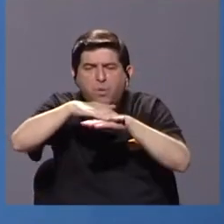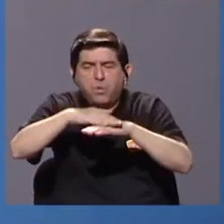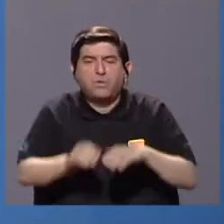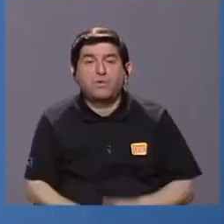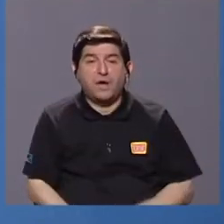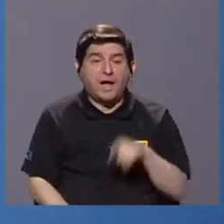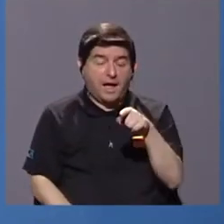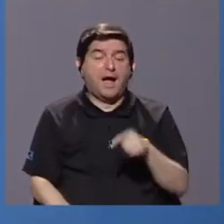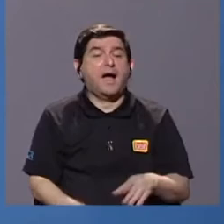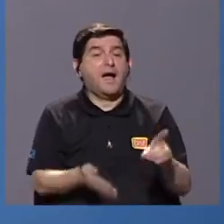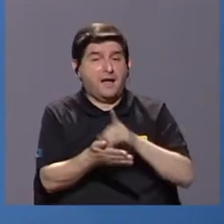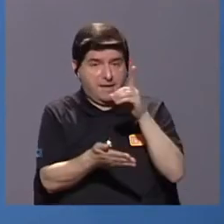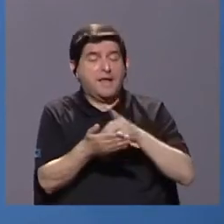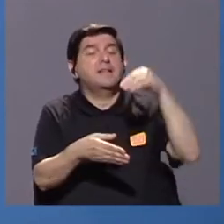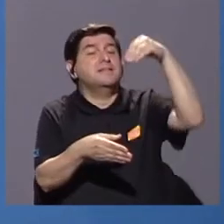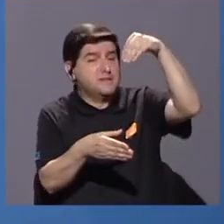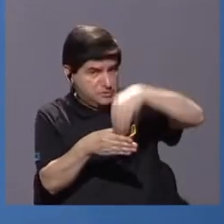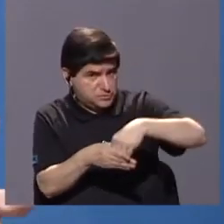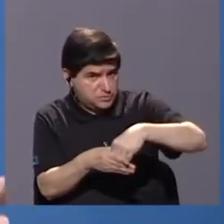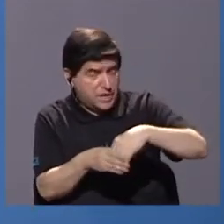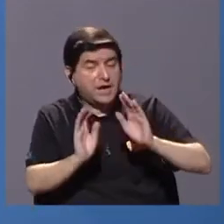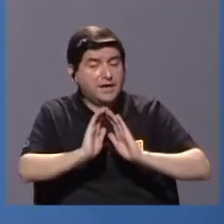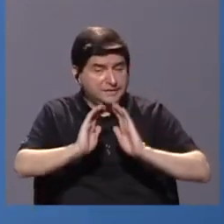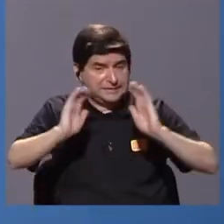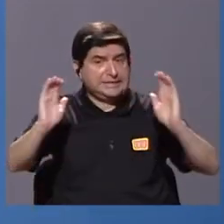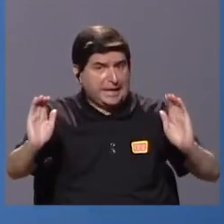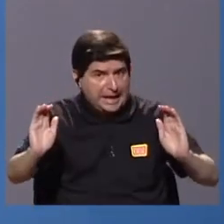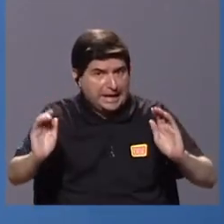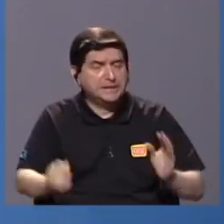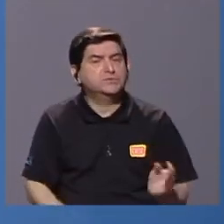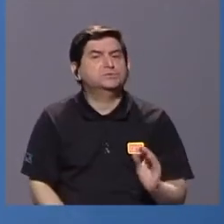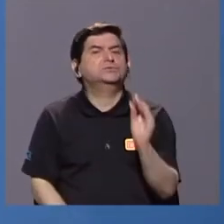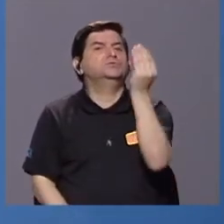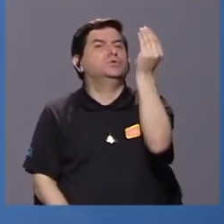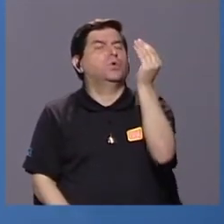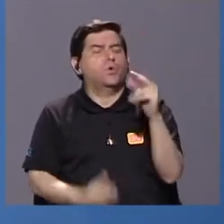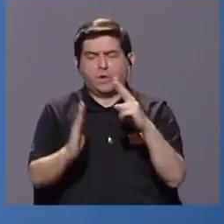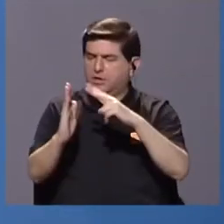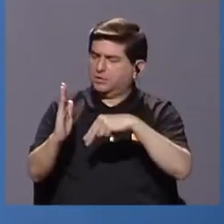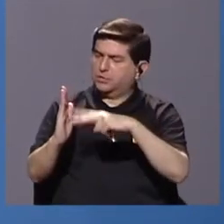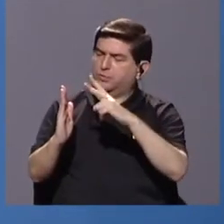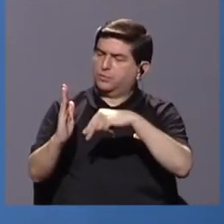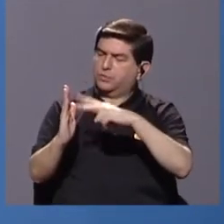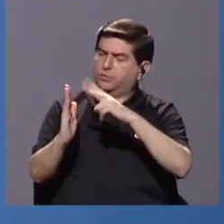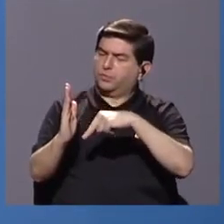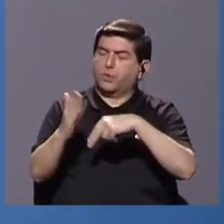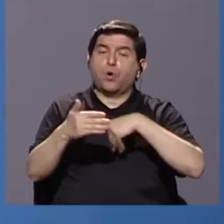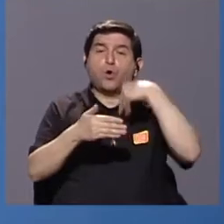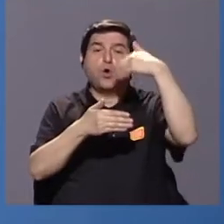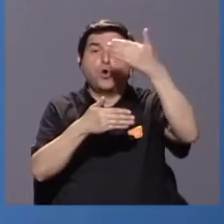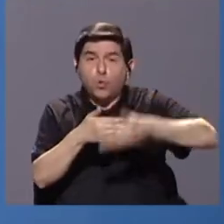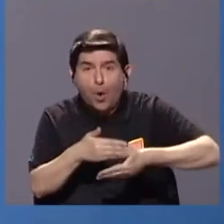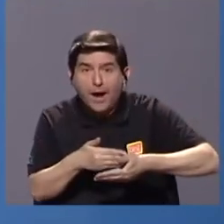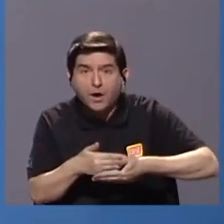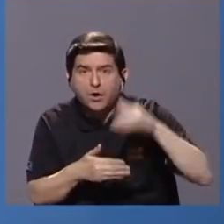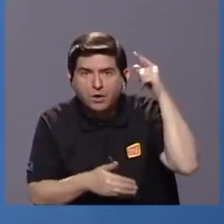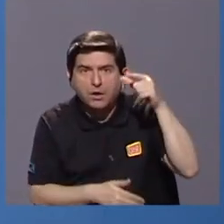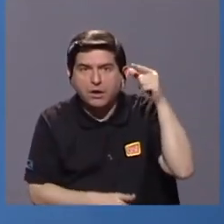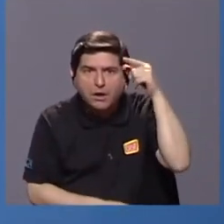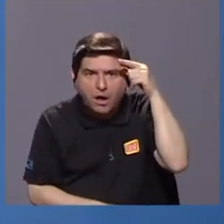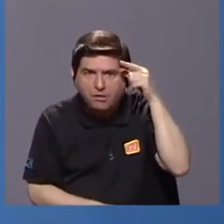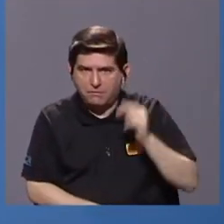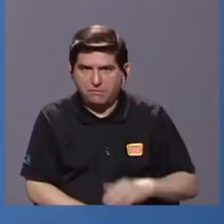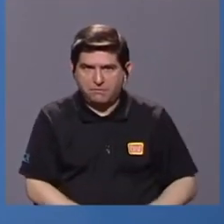diccionario para que los niños, los adolescentes que lo lean, luego vayan, por supuesto,